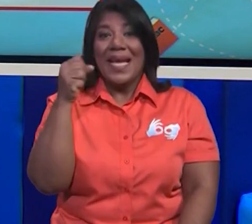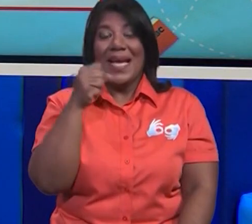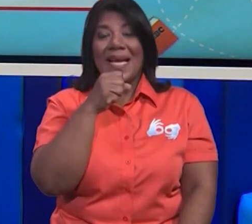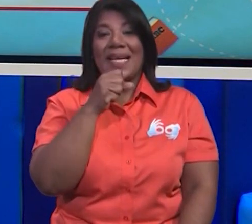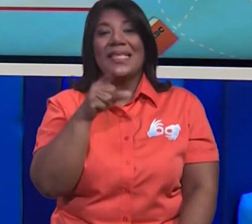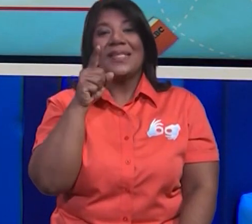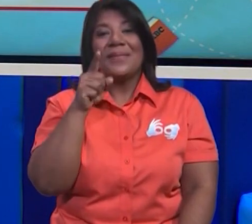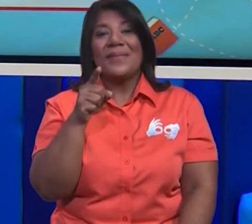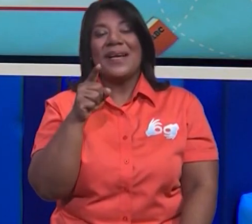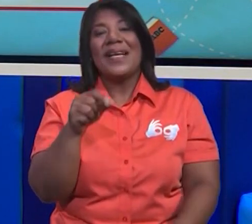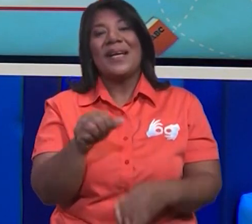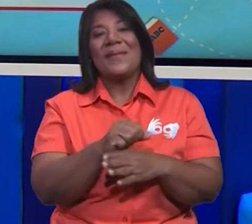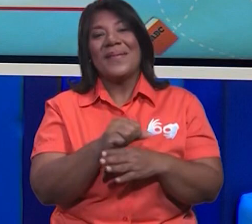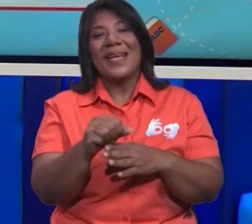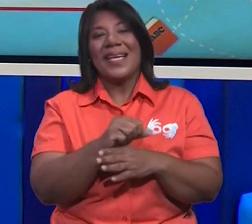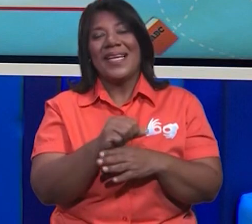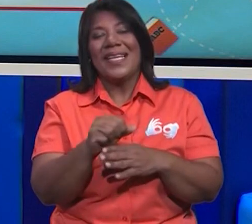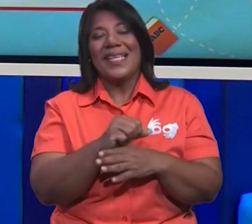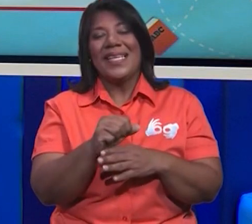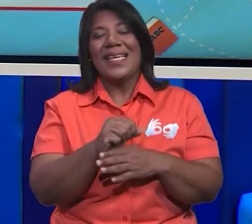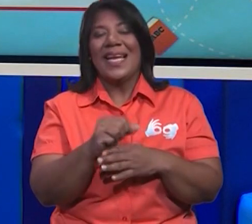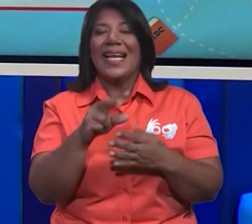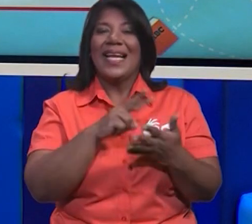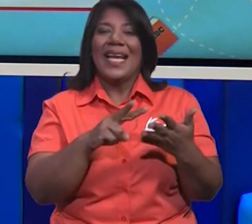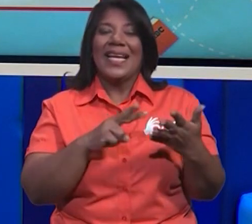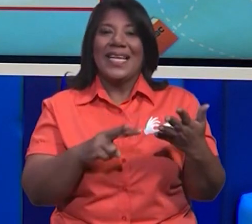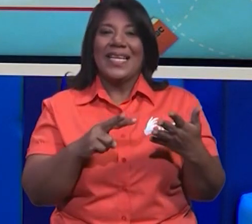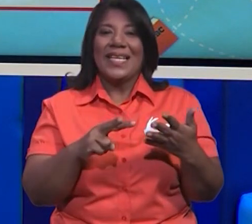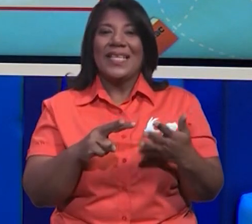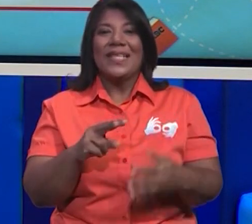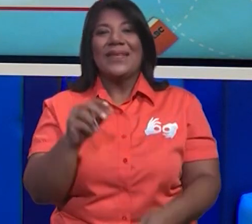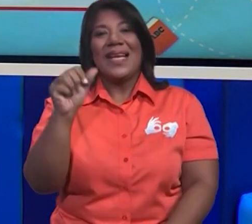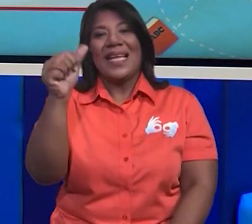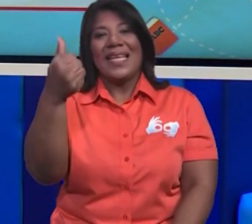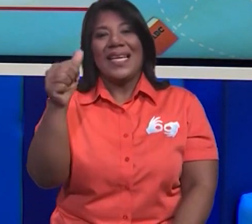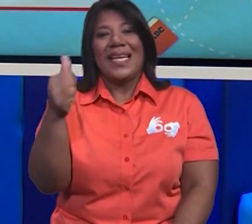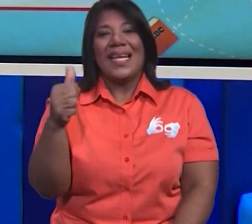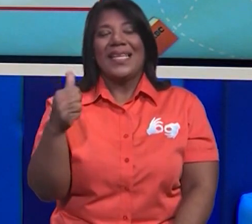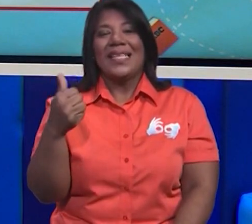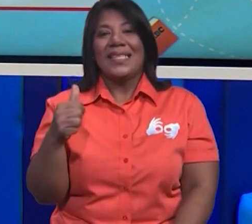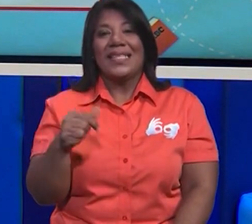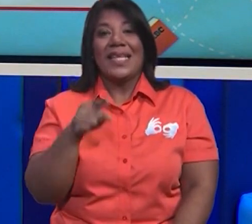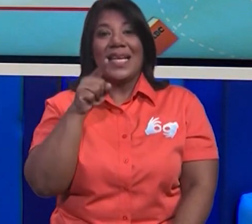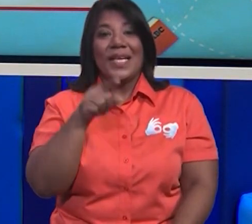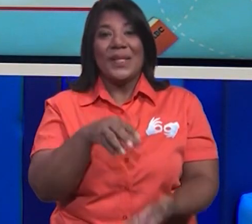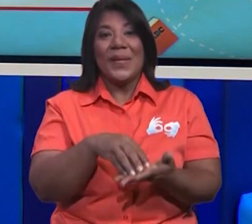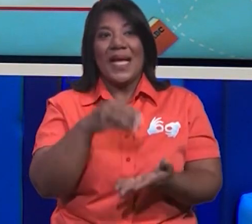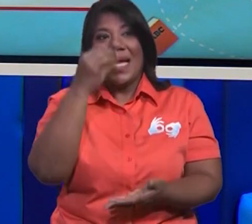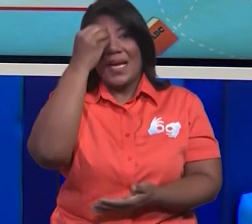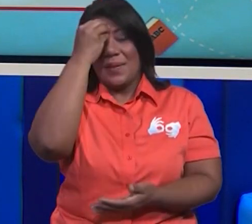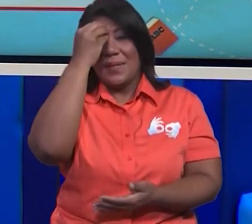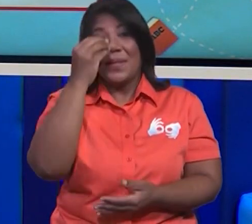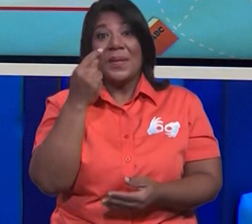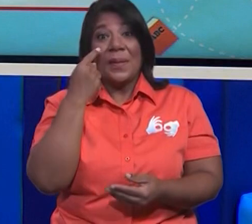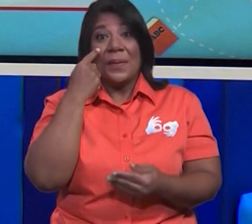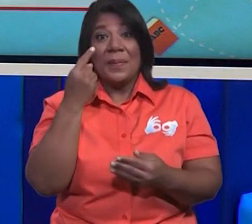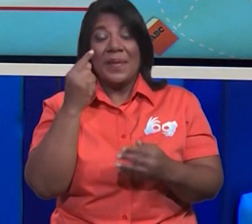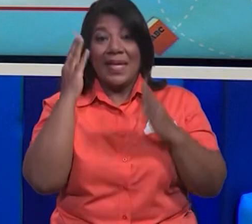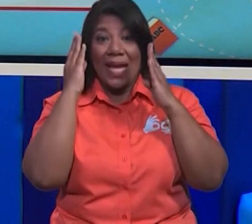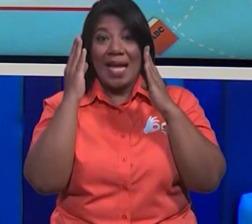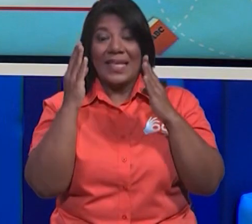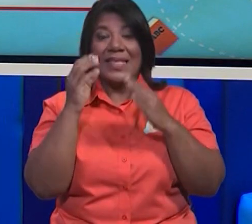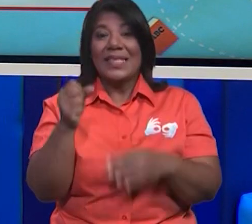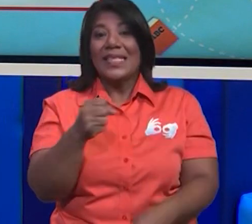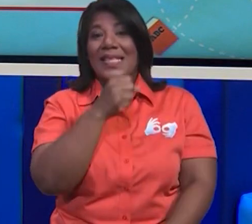para reforzar aquí la lectura de las decenas de los números que acabas de aprender. Así que presta atención conmigo